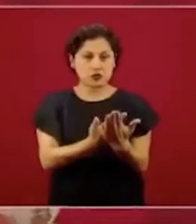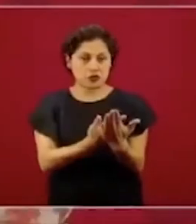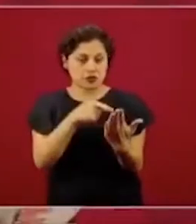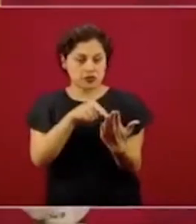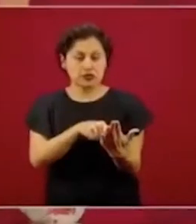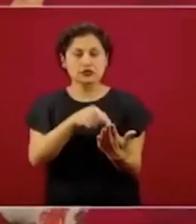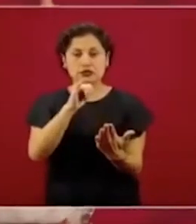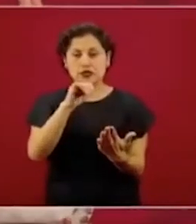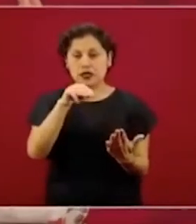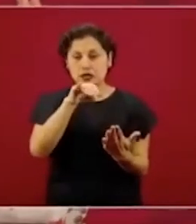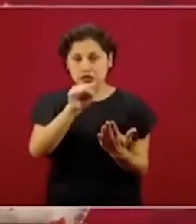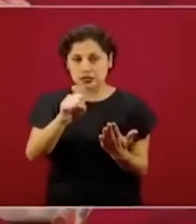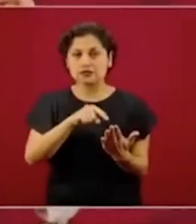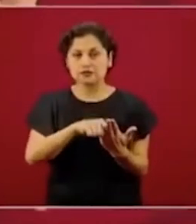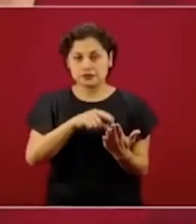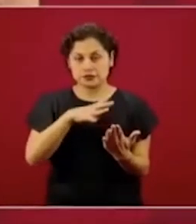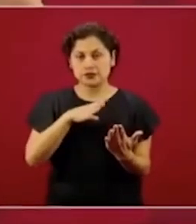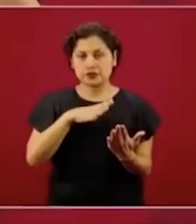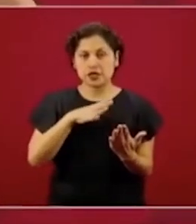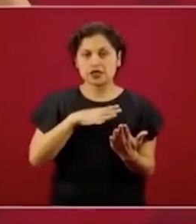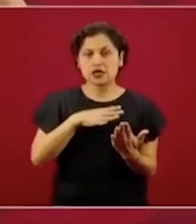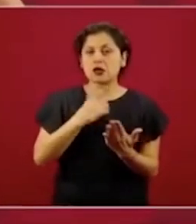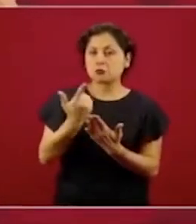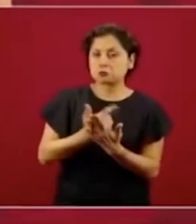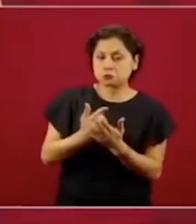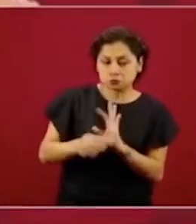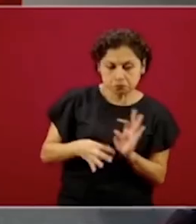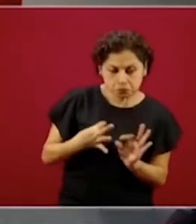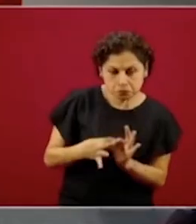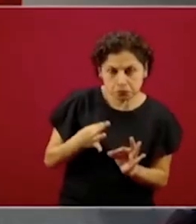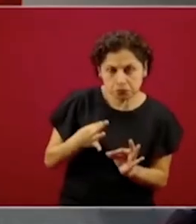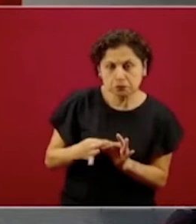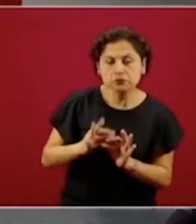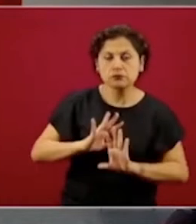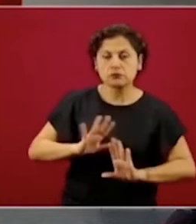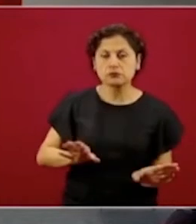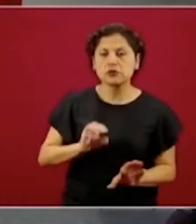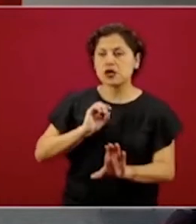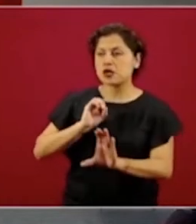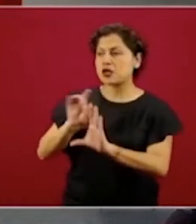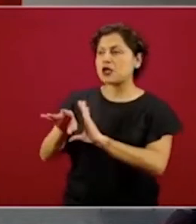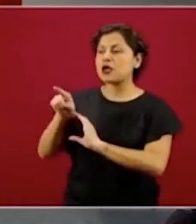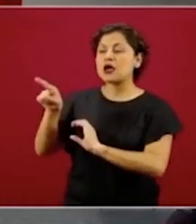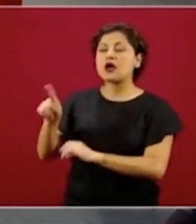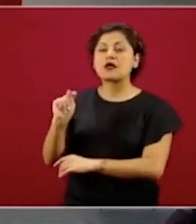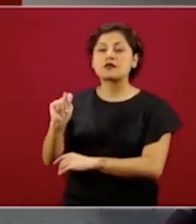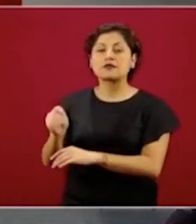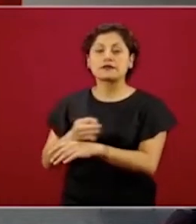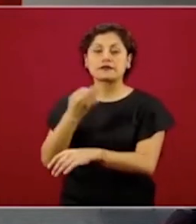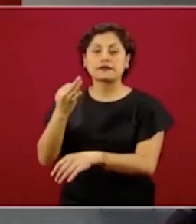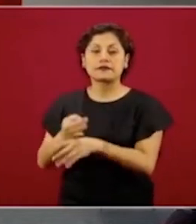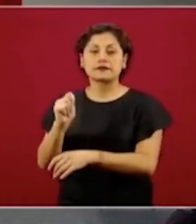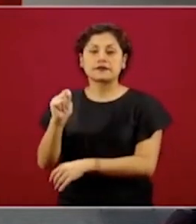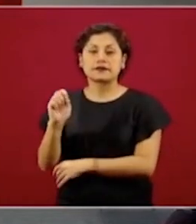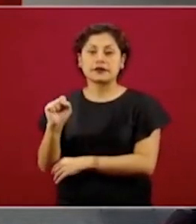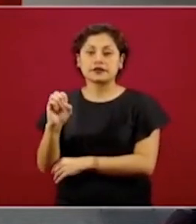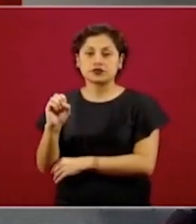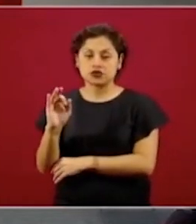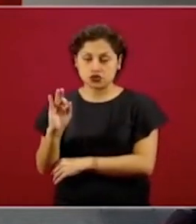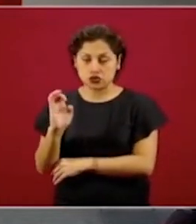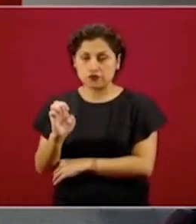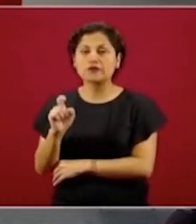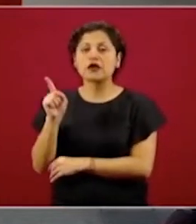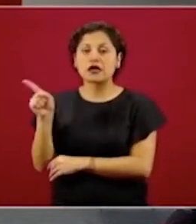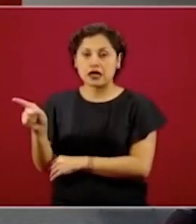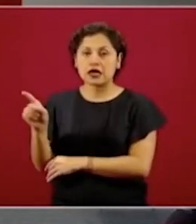la trabaja, la manda a Tesofe y Tesofe pone el dinero directamente en las cuentas bancarias de